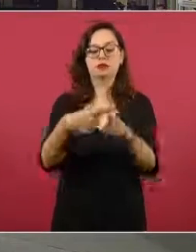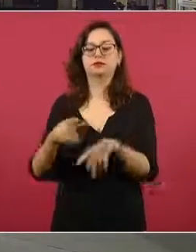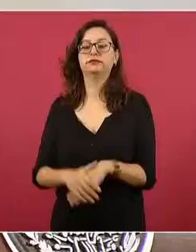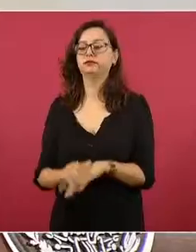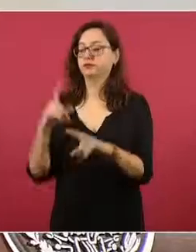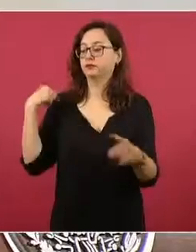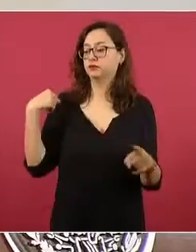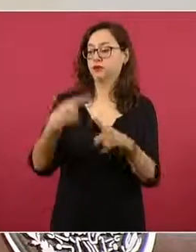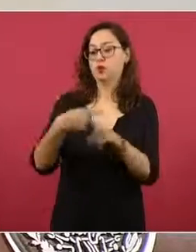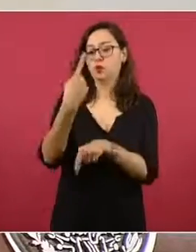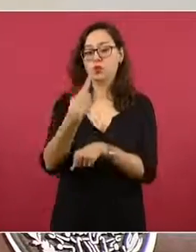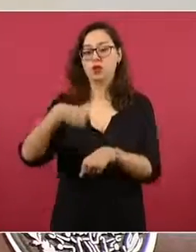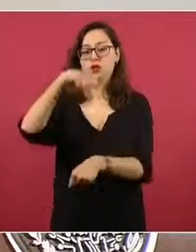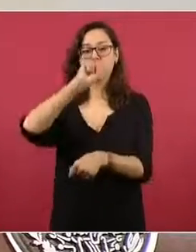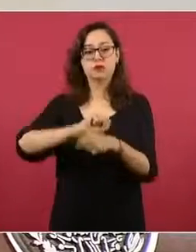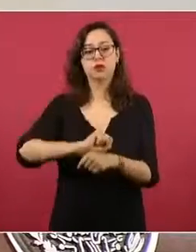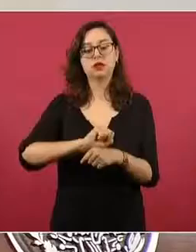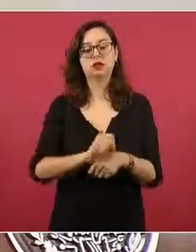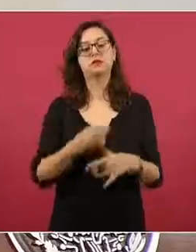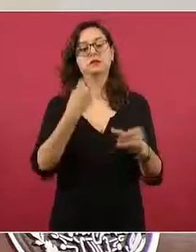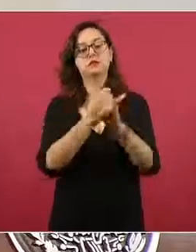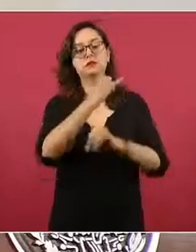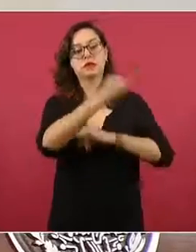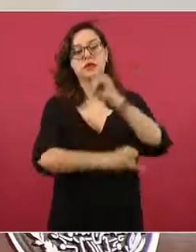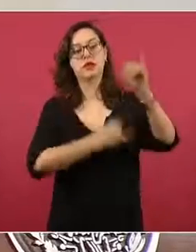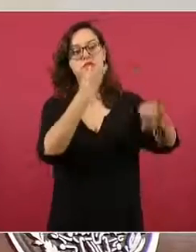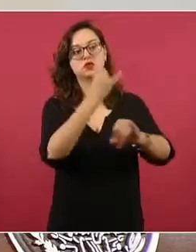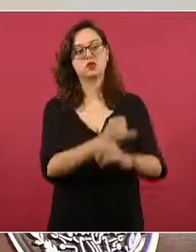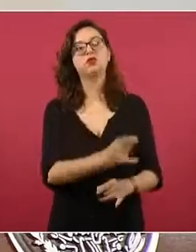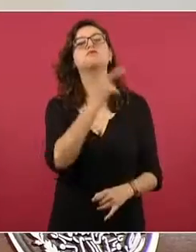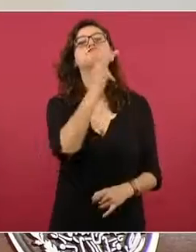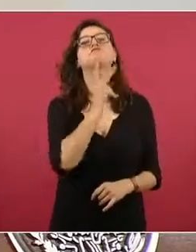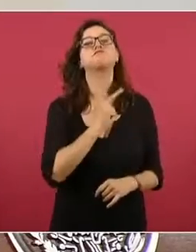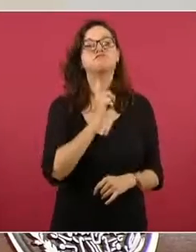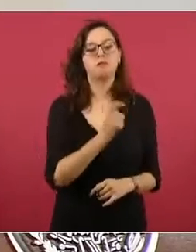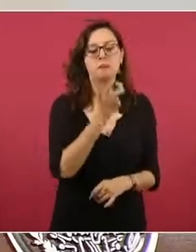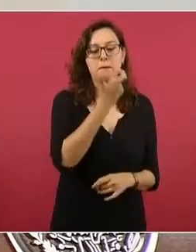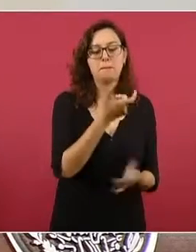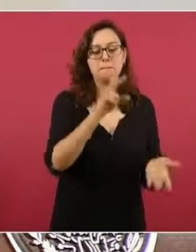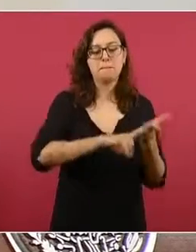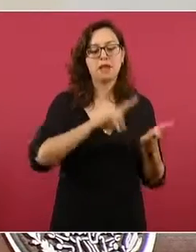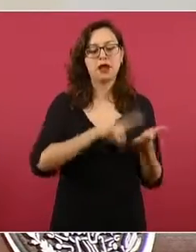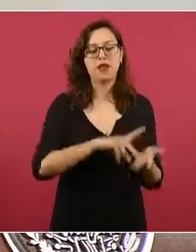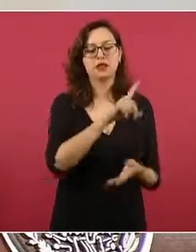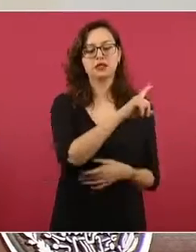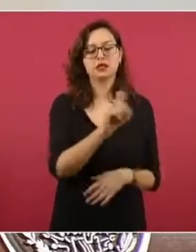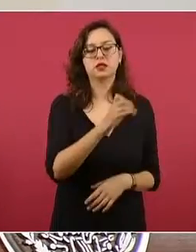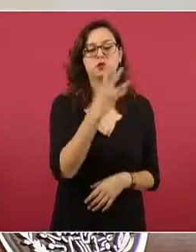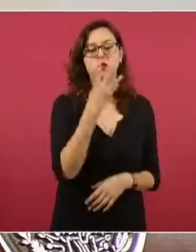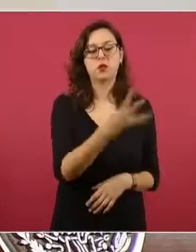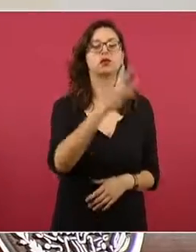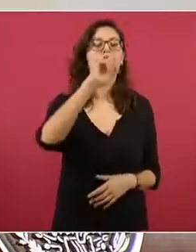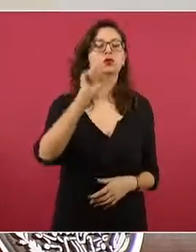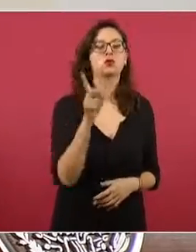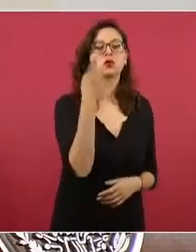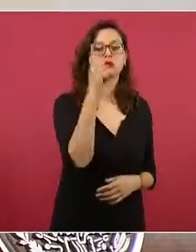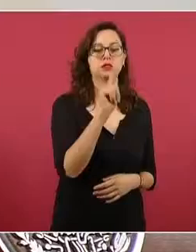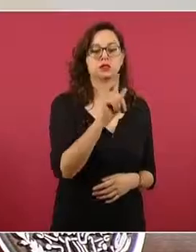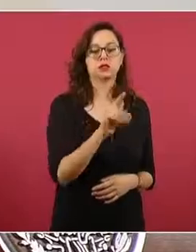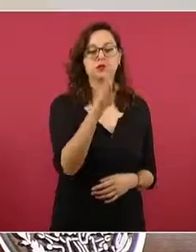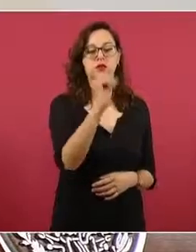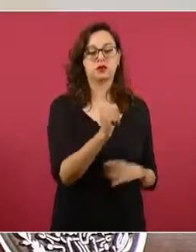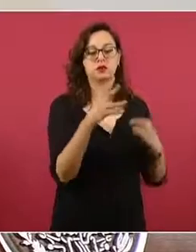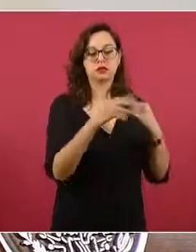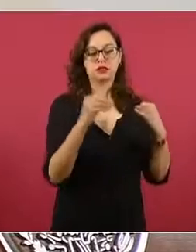junio, el precio internacional de la mezcla mexicana de petróleo, 104 dólares con 79 centavos, bajó